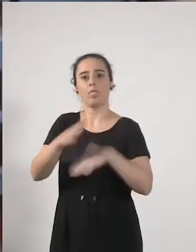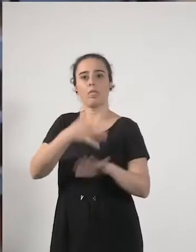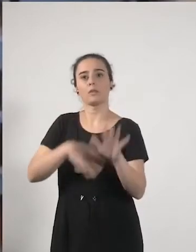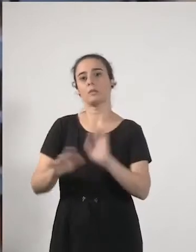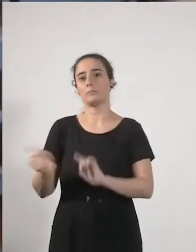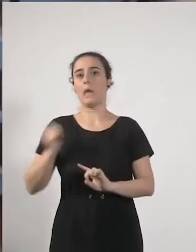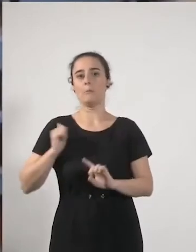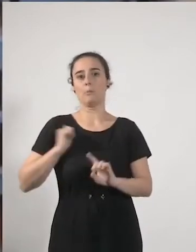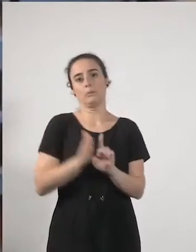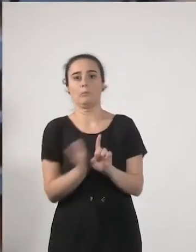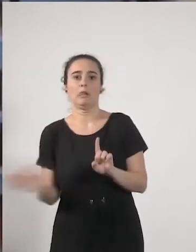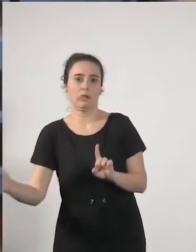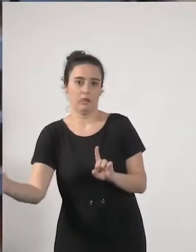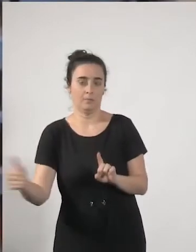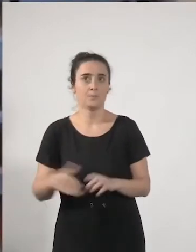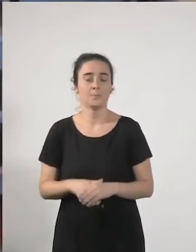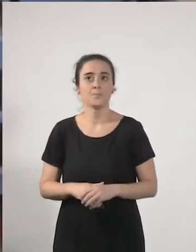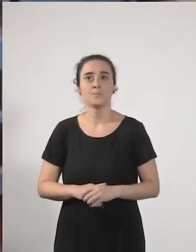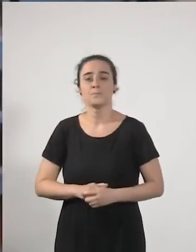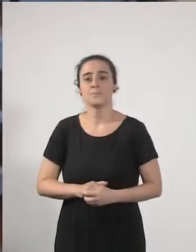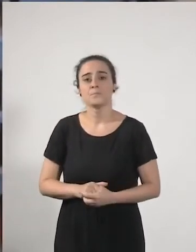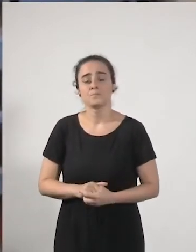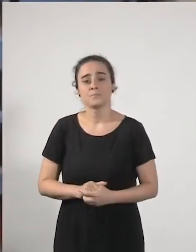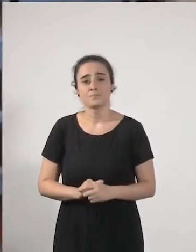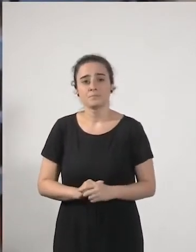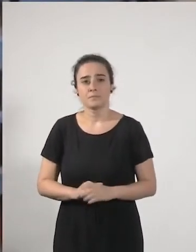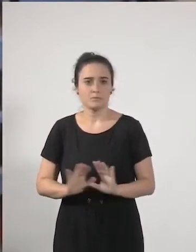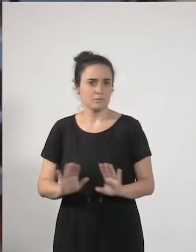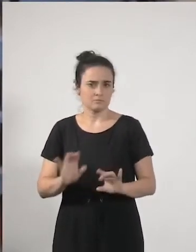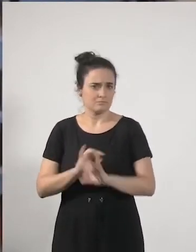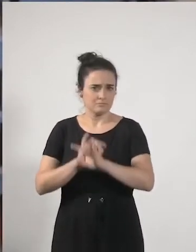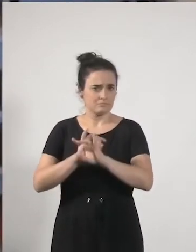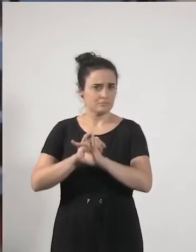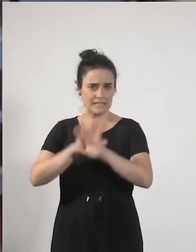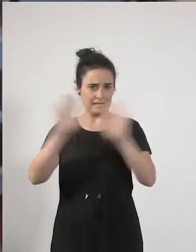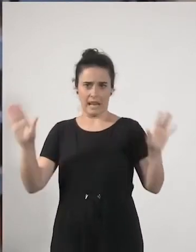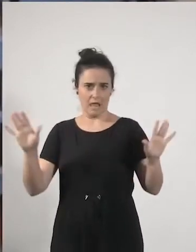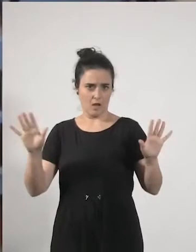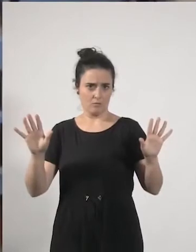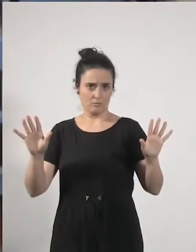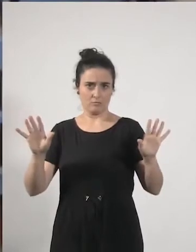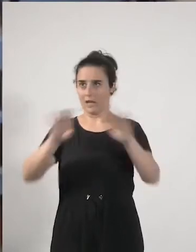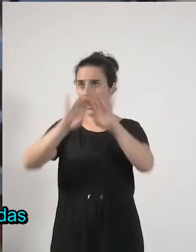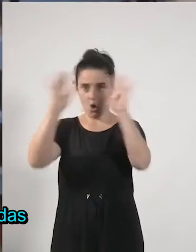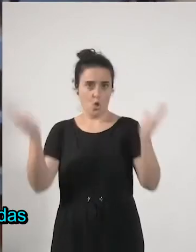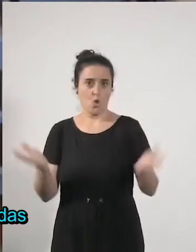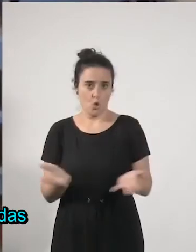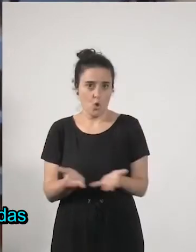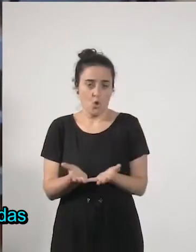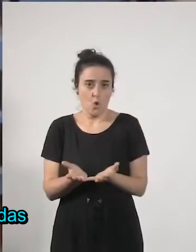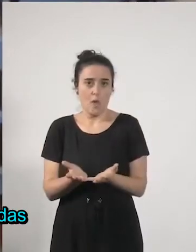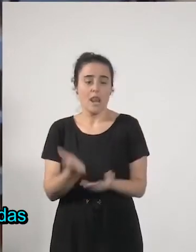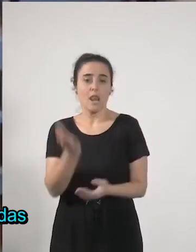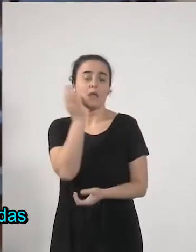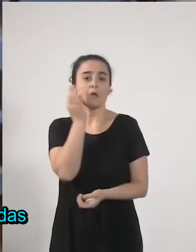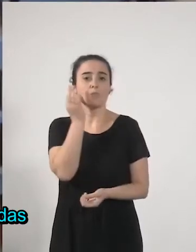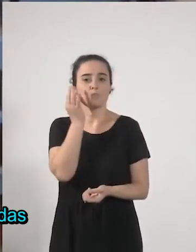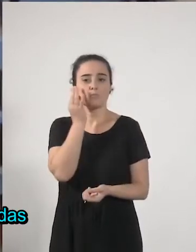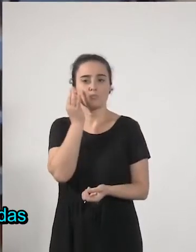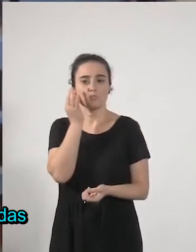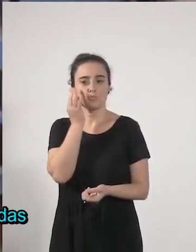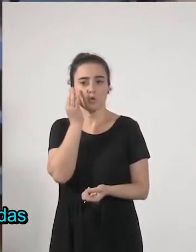que está claro es que a nivel global a nivel global las mujeres están sobre